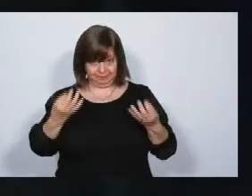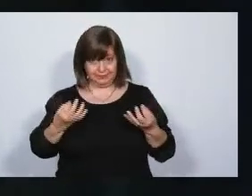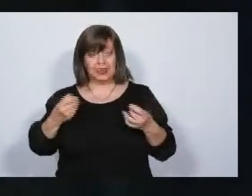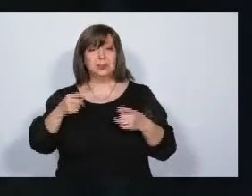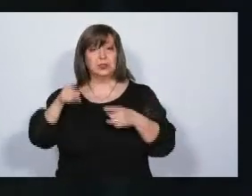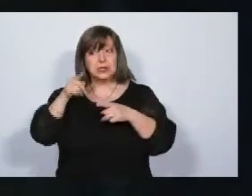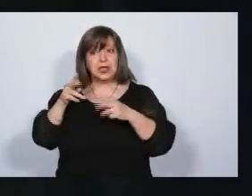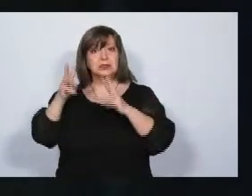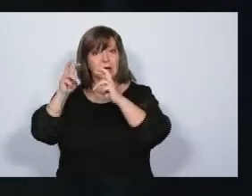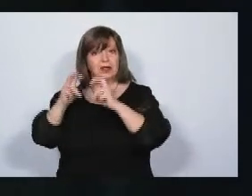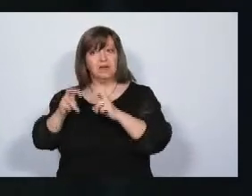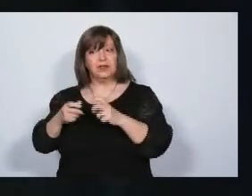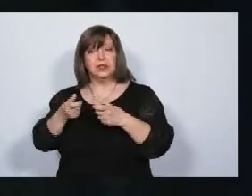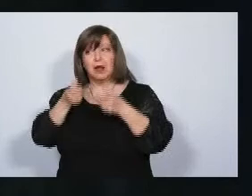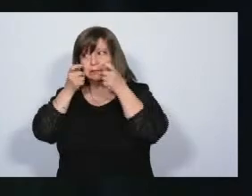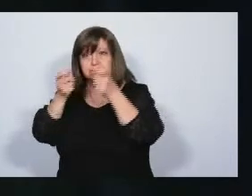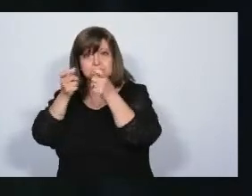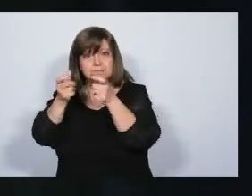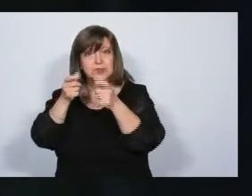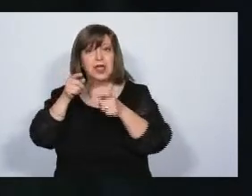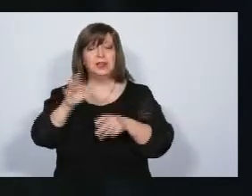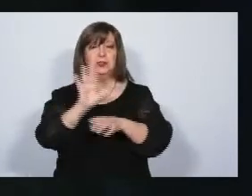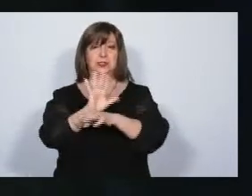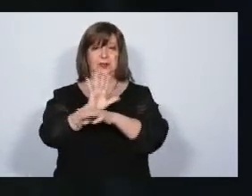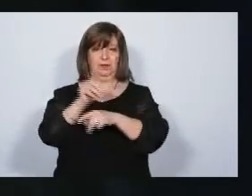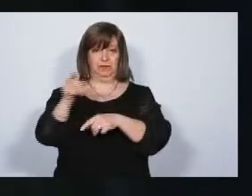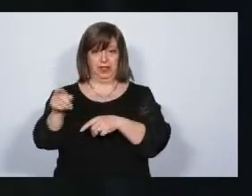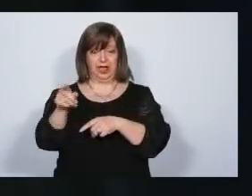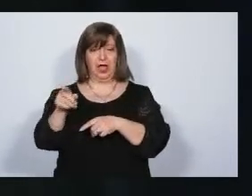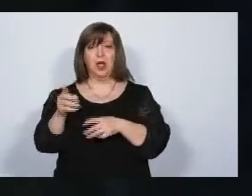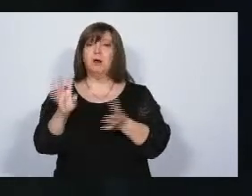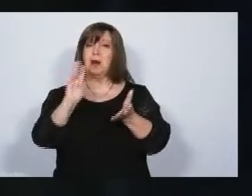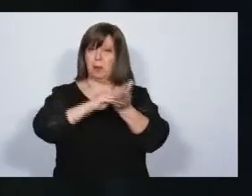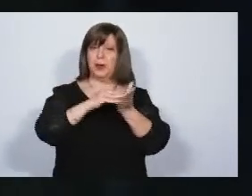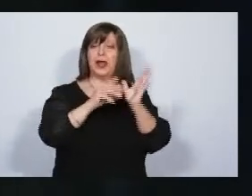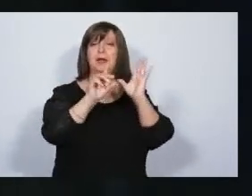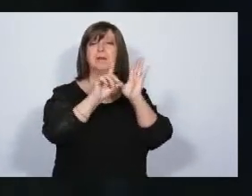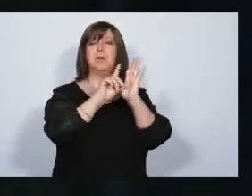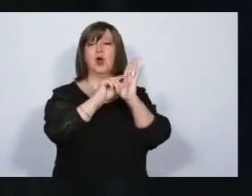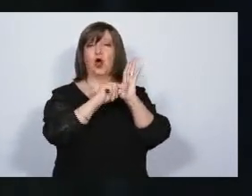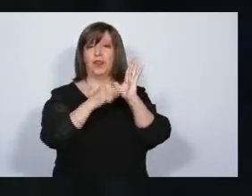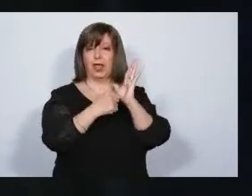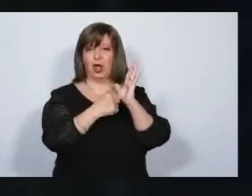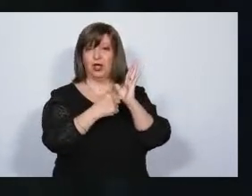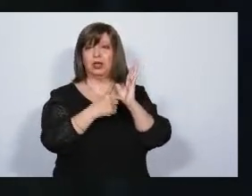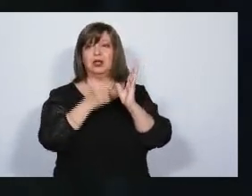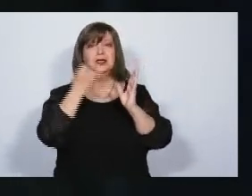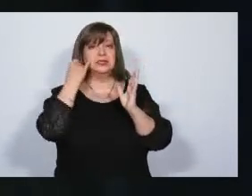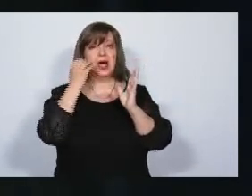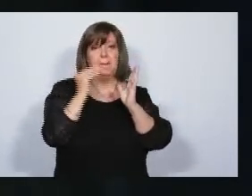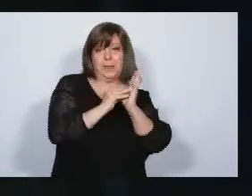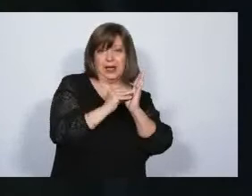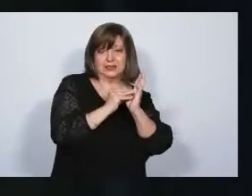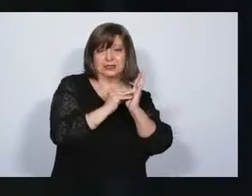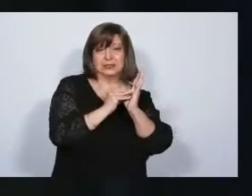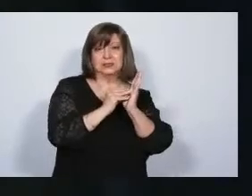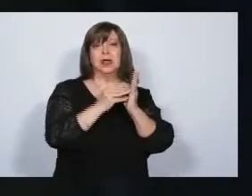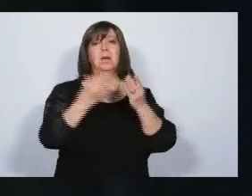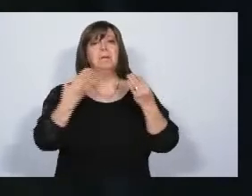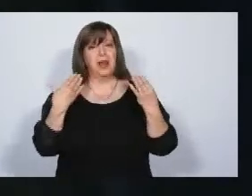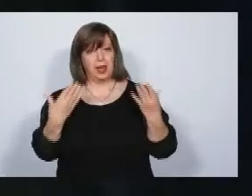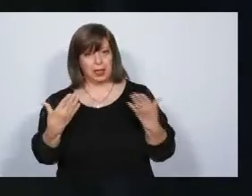Y para eso vamos a tokenizar, agregar un código a cada uno de esos elementos para que pueda